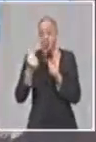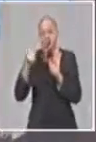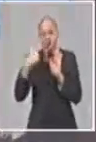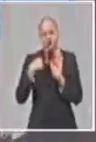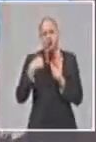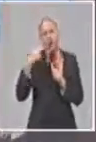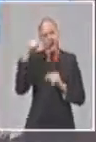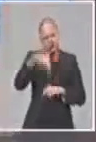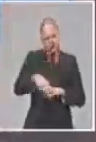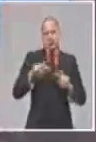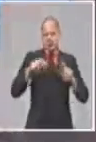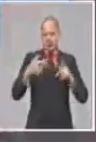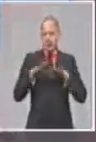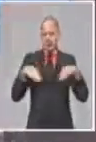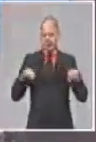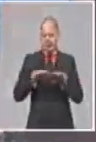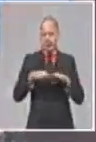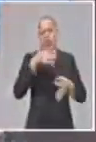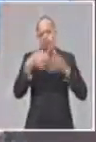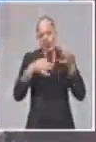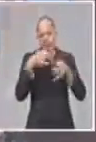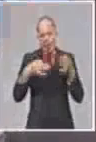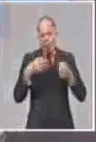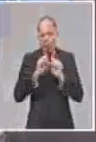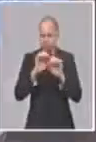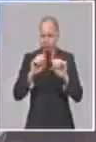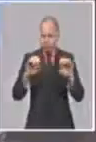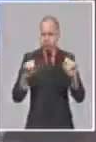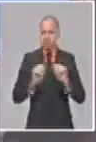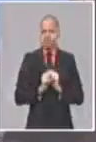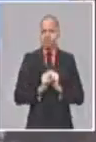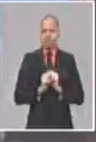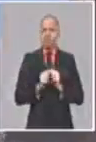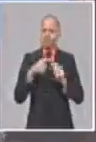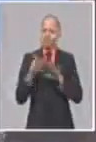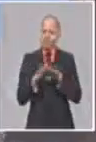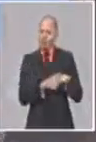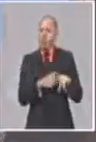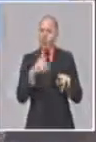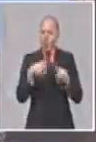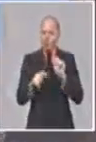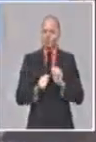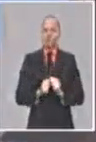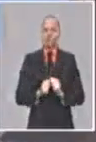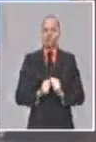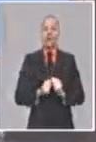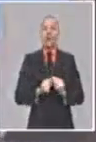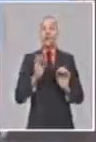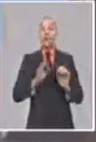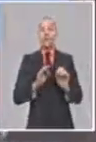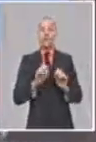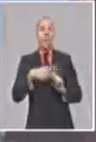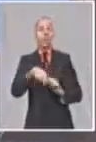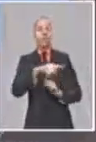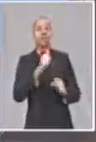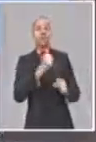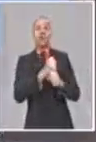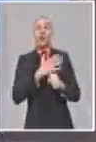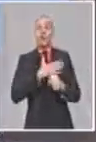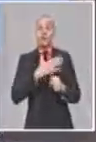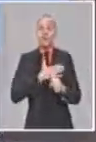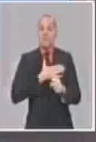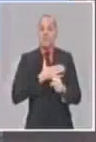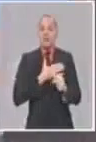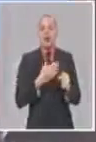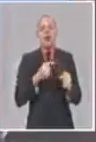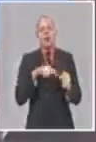cambio de lista. También estamos estudiando el sistema tributario para ajustarlo, porque está el régimen simplificado, el